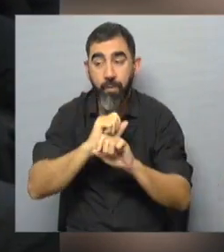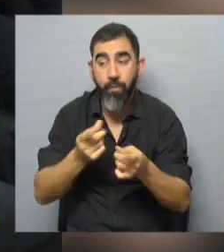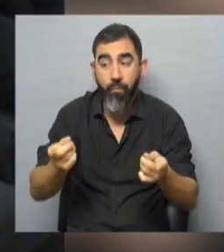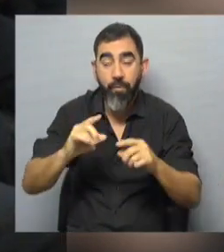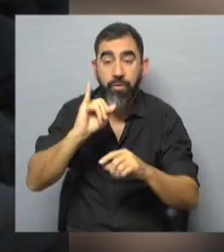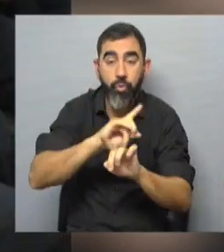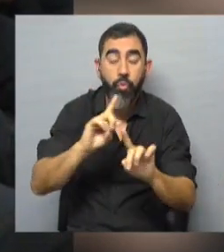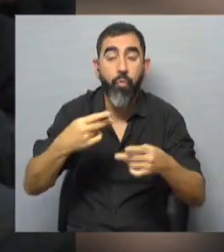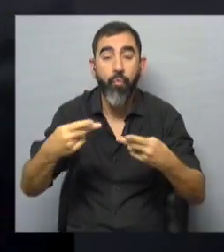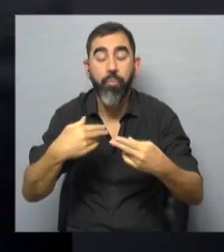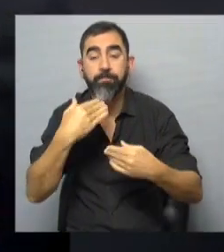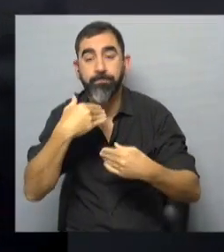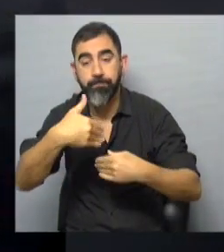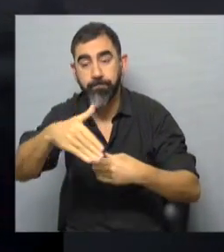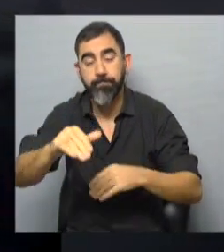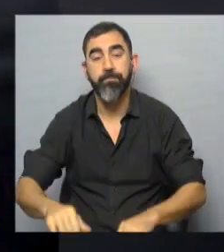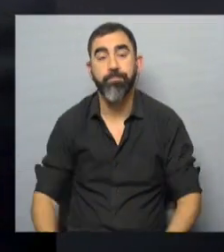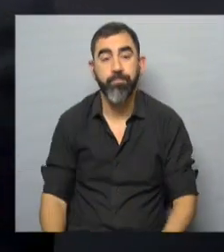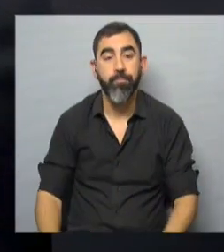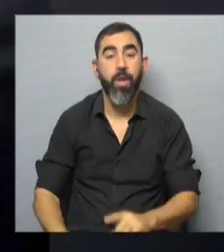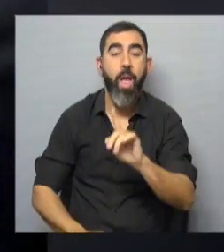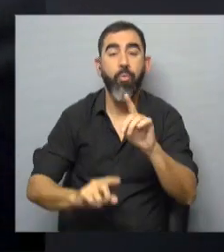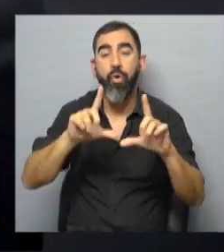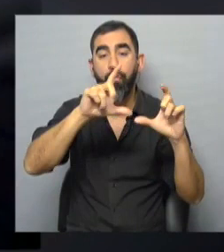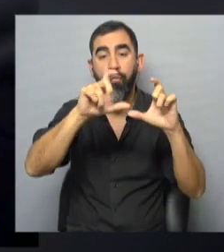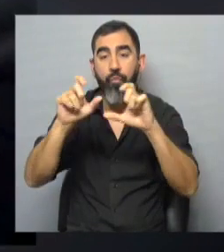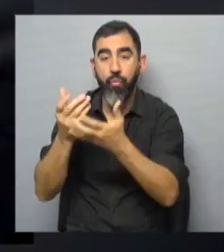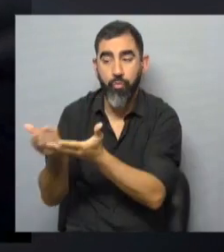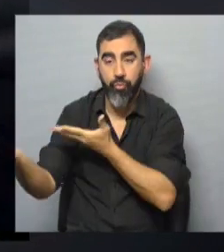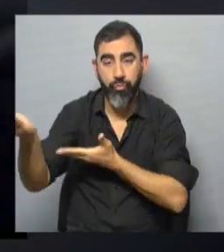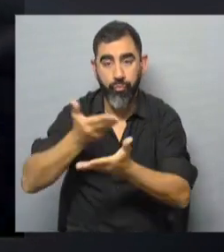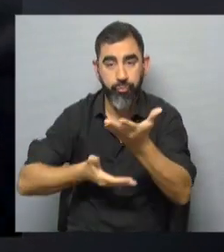medida de volver al fútbol. Y allí hay una de las imágenes de la reunión de ayer.